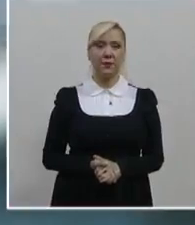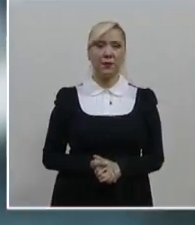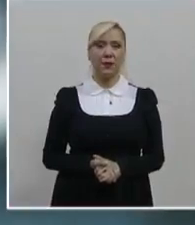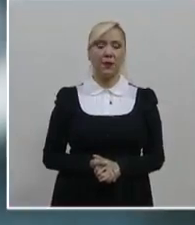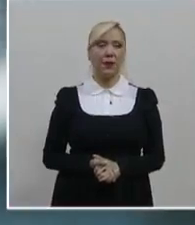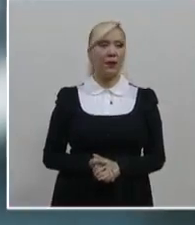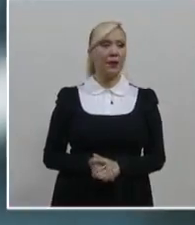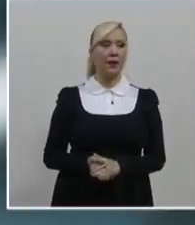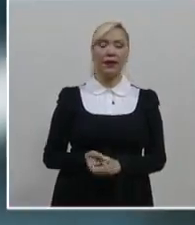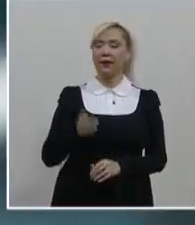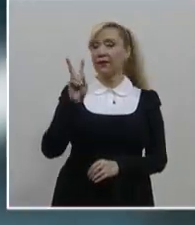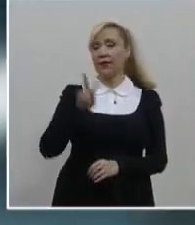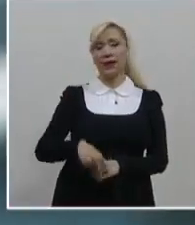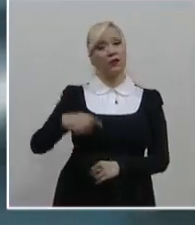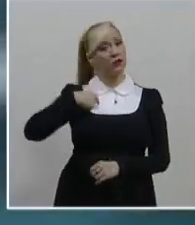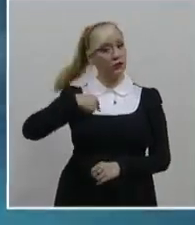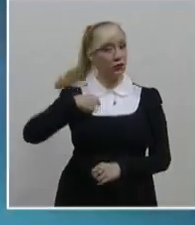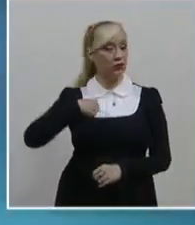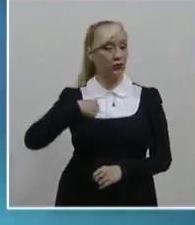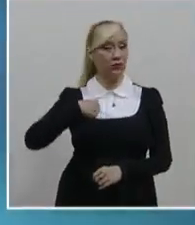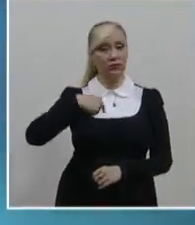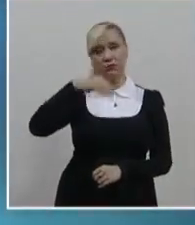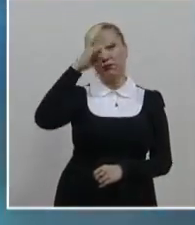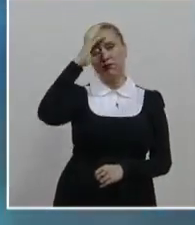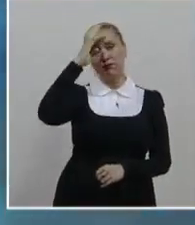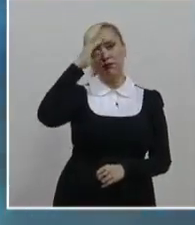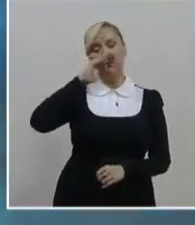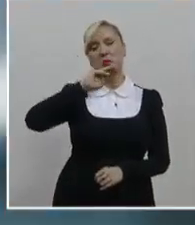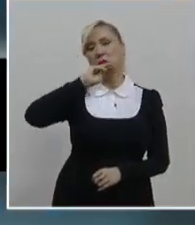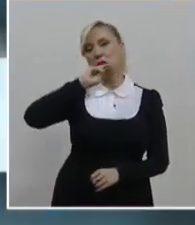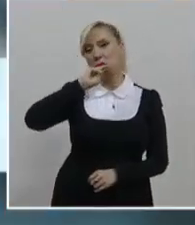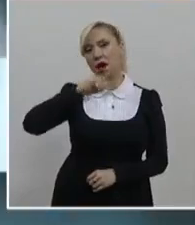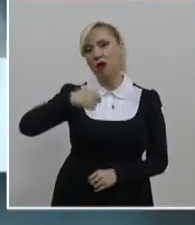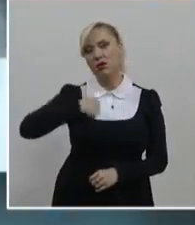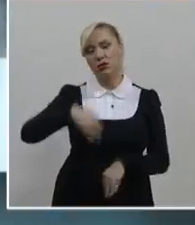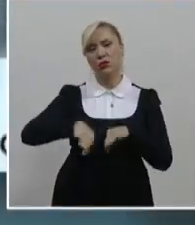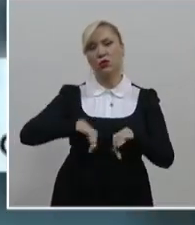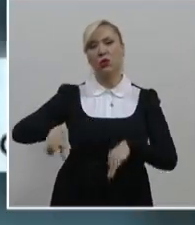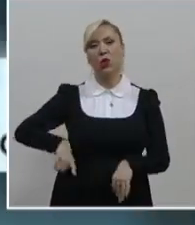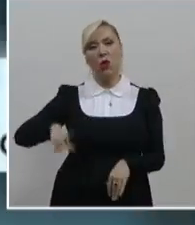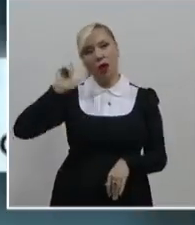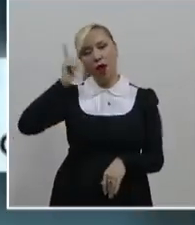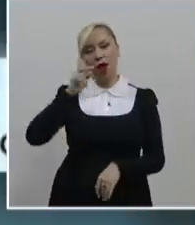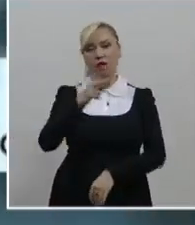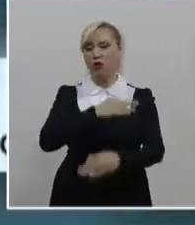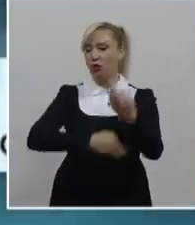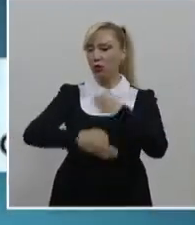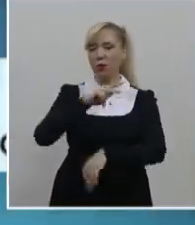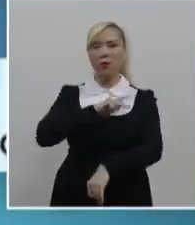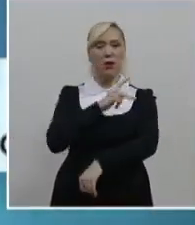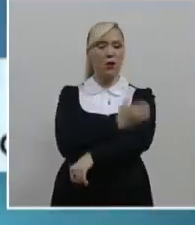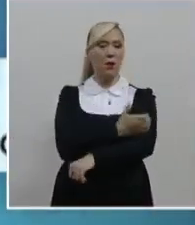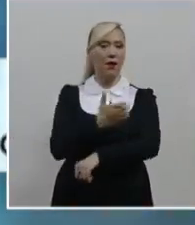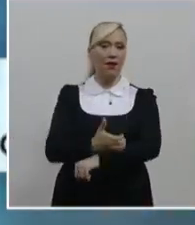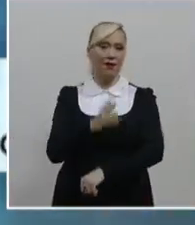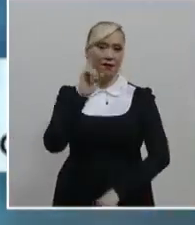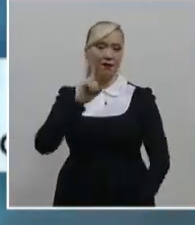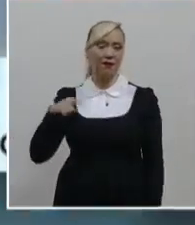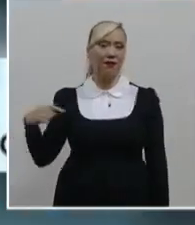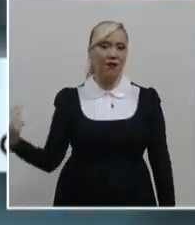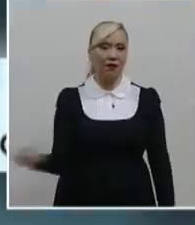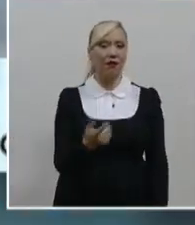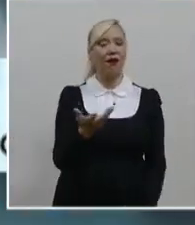En lo particular, como mamá servidora pública, me gustaría que todas mis compañeras que también lo son, contaran con